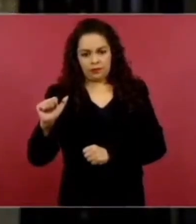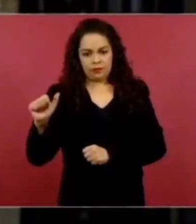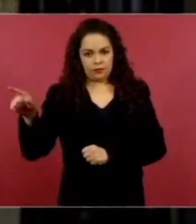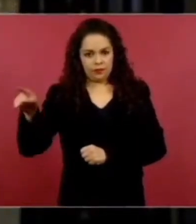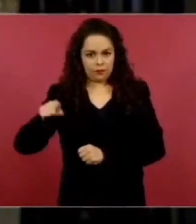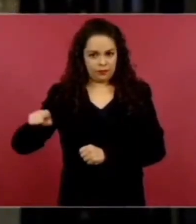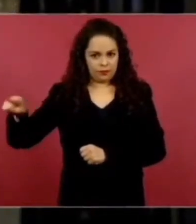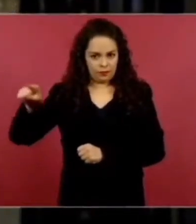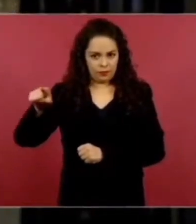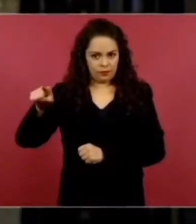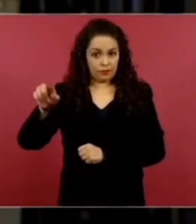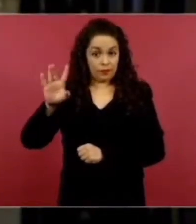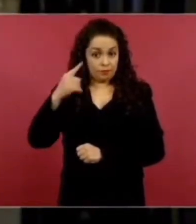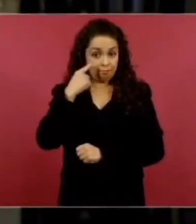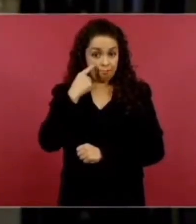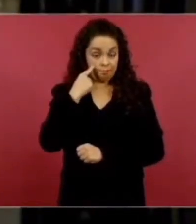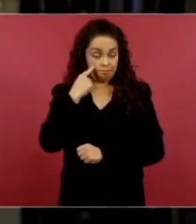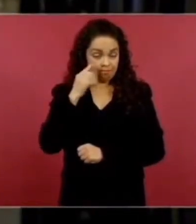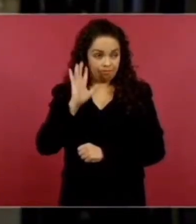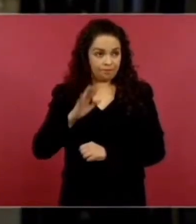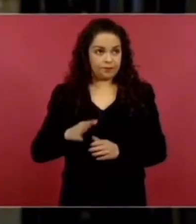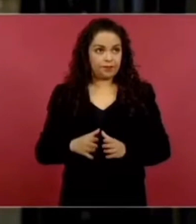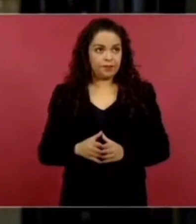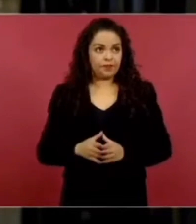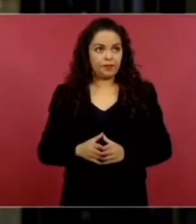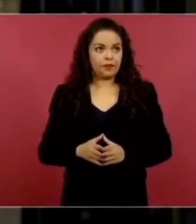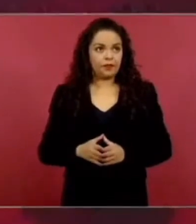pues, imagínate que en el mejor momento